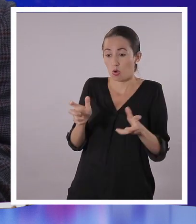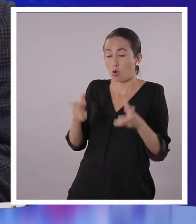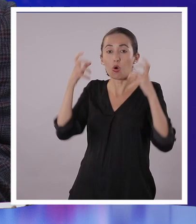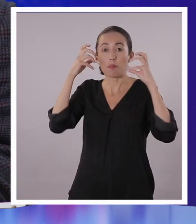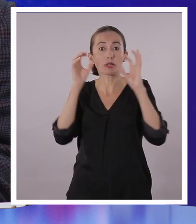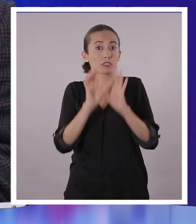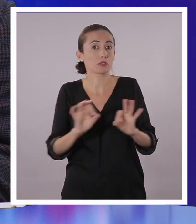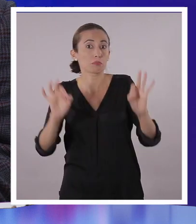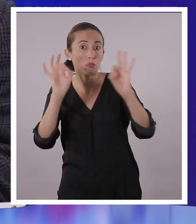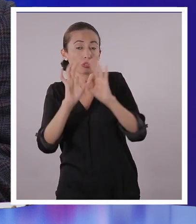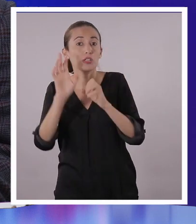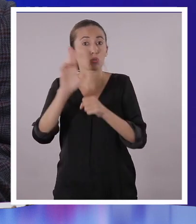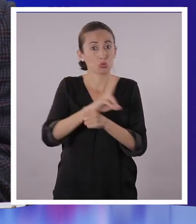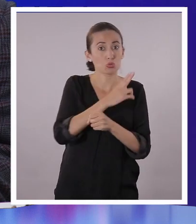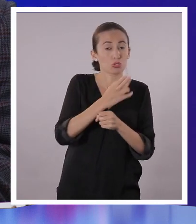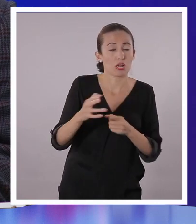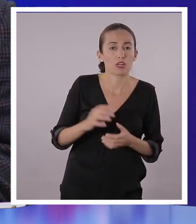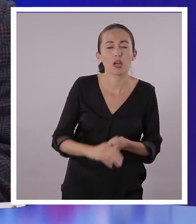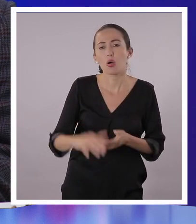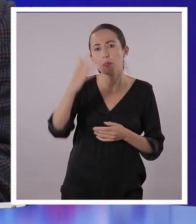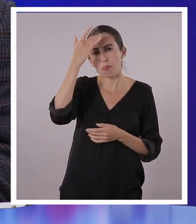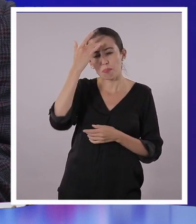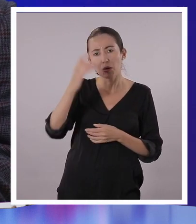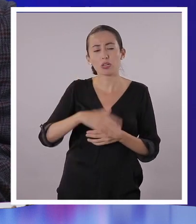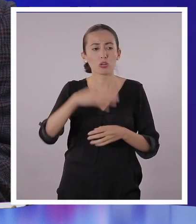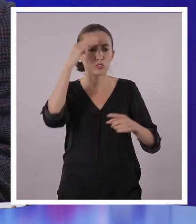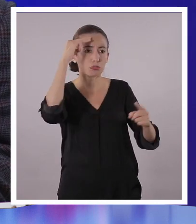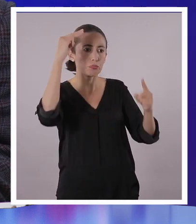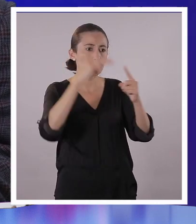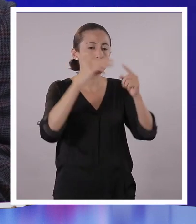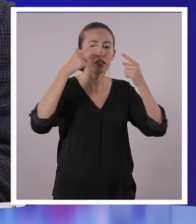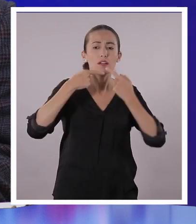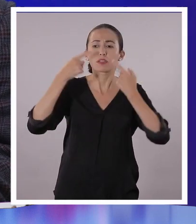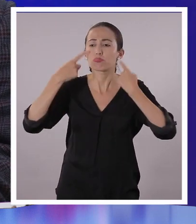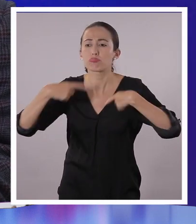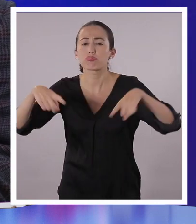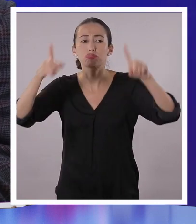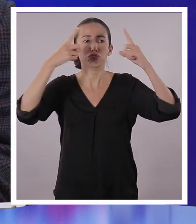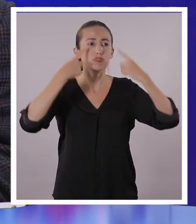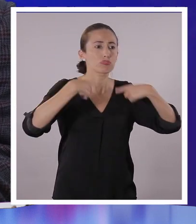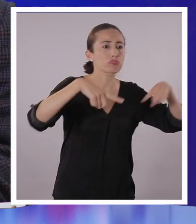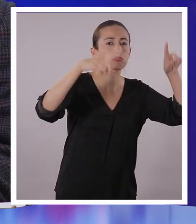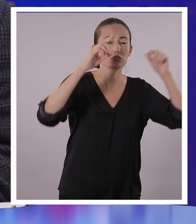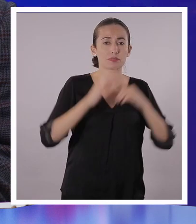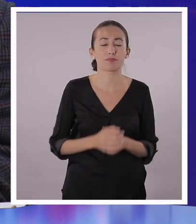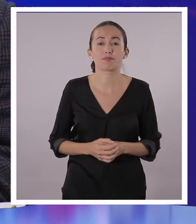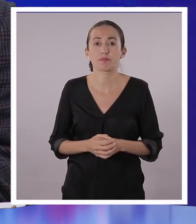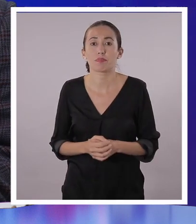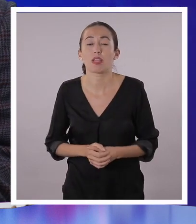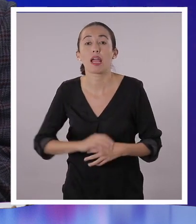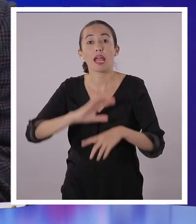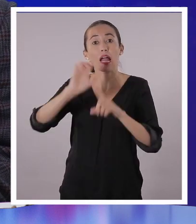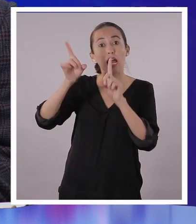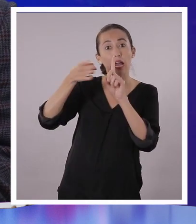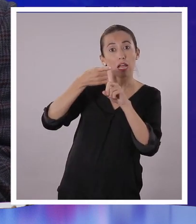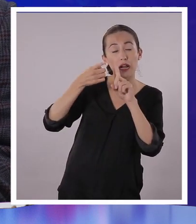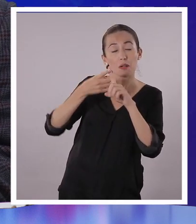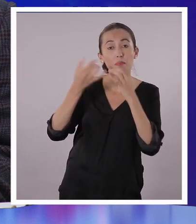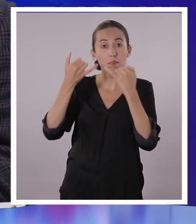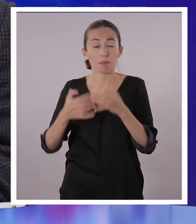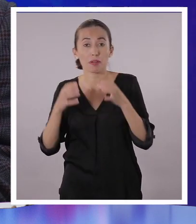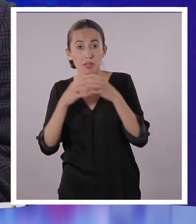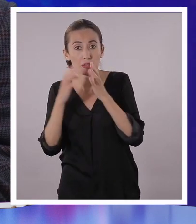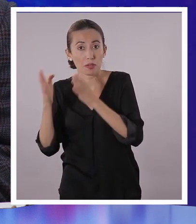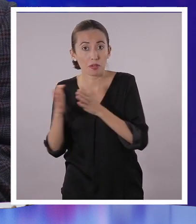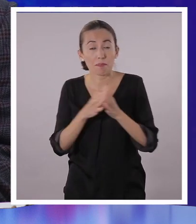radio y la televisión son muy importantes, ya que pueden llegar con estos medios a una mayor cantidad de audiencia. El primer punto que